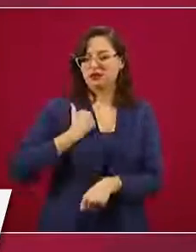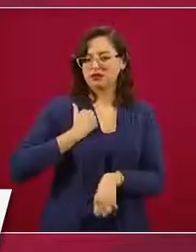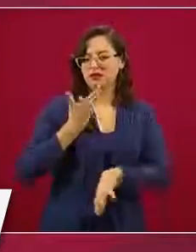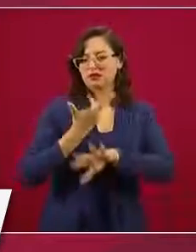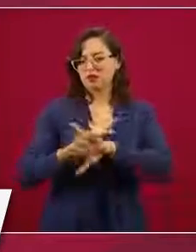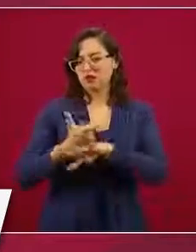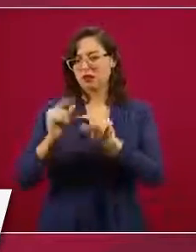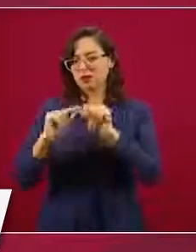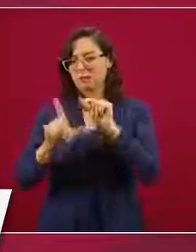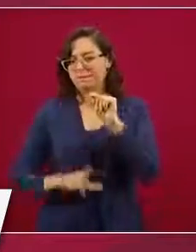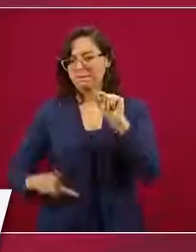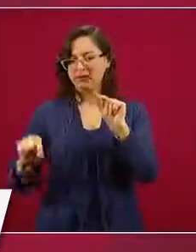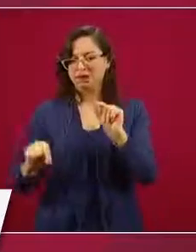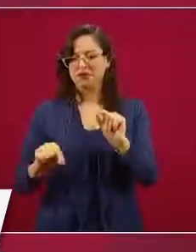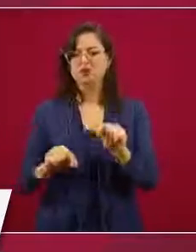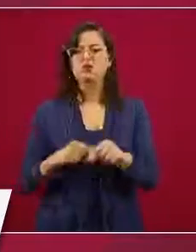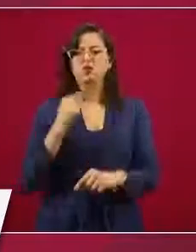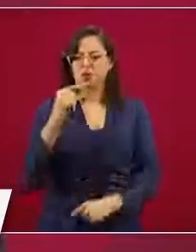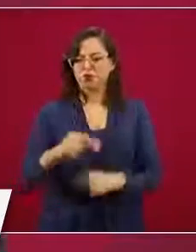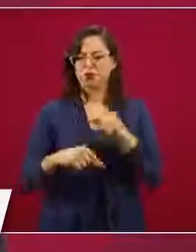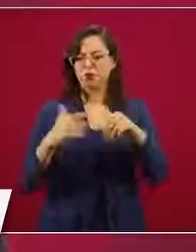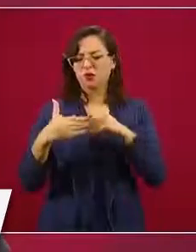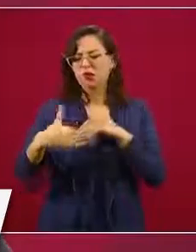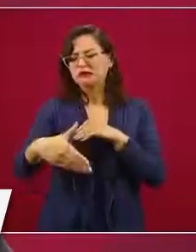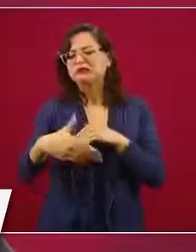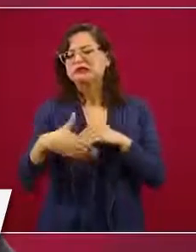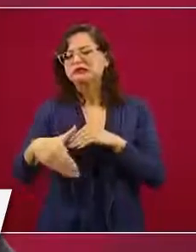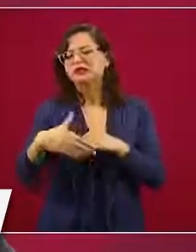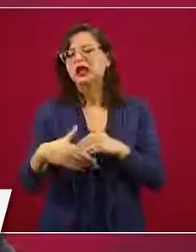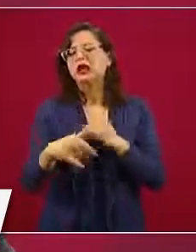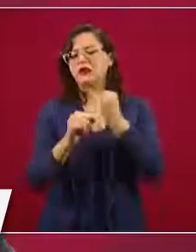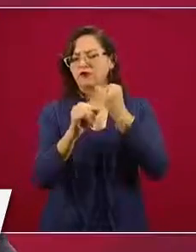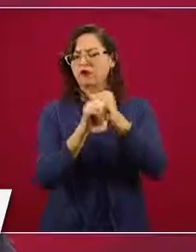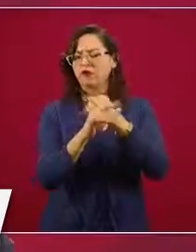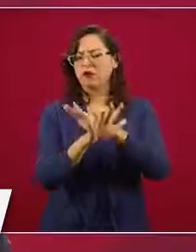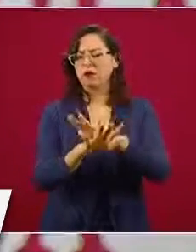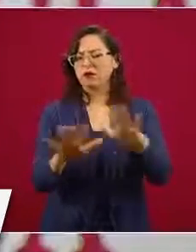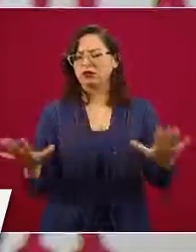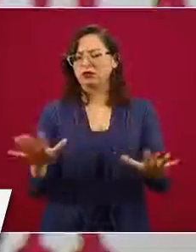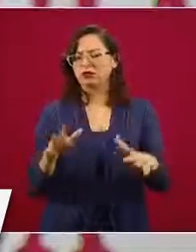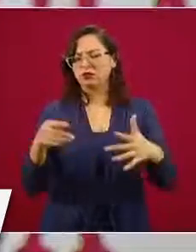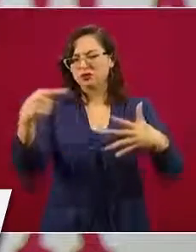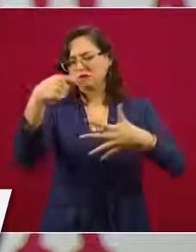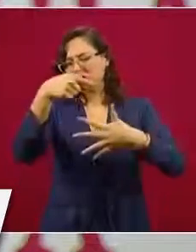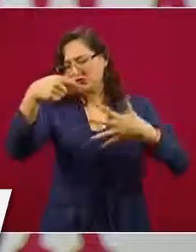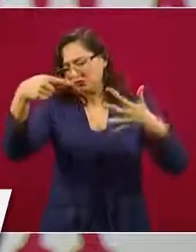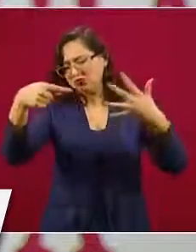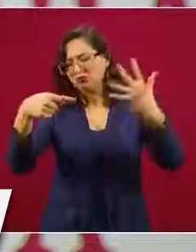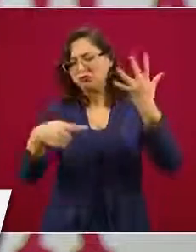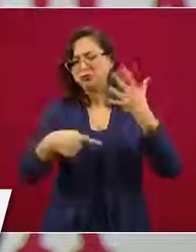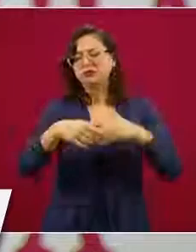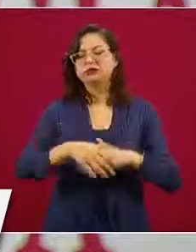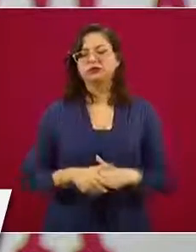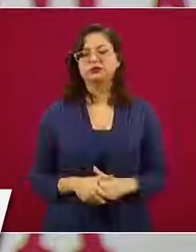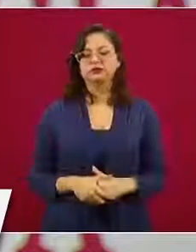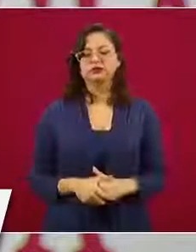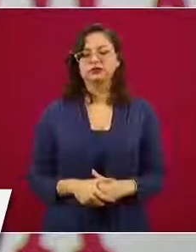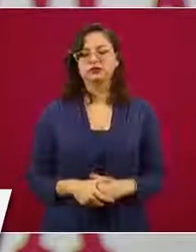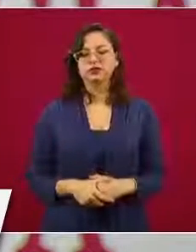Les vamos a estar informando los detalles de esto. ¿Qué se pretende? ¿Cuál es el objetivo entonces para concluir